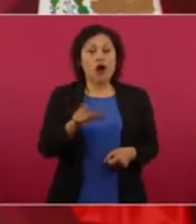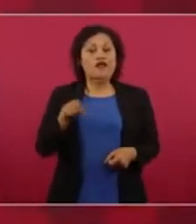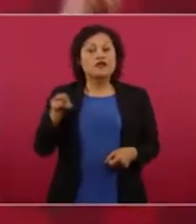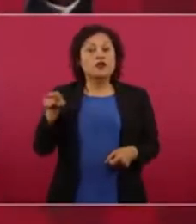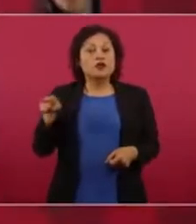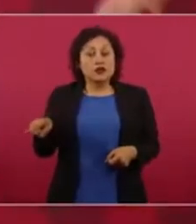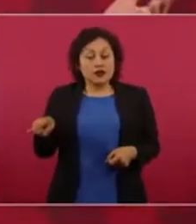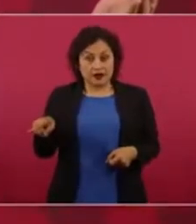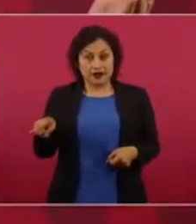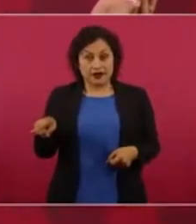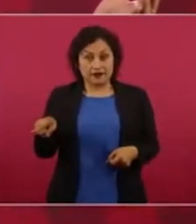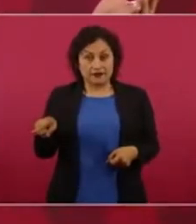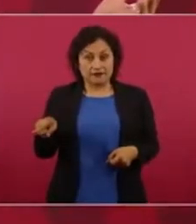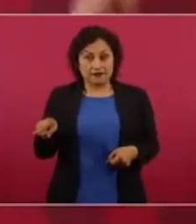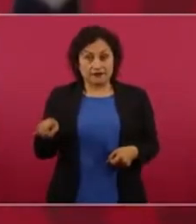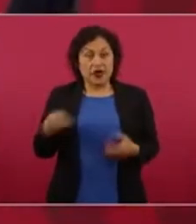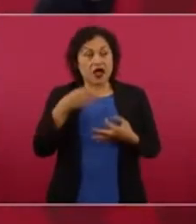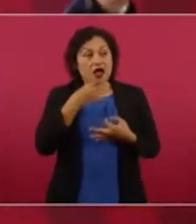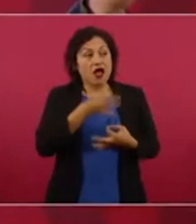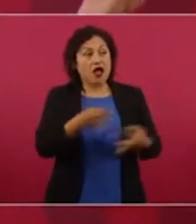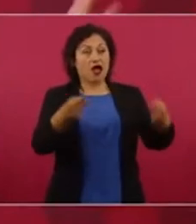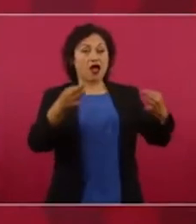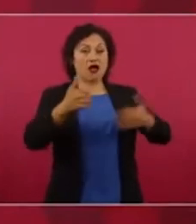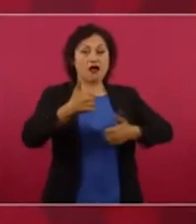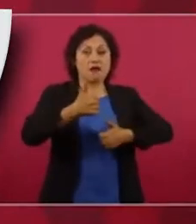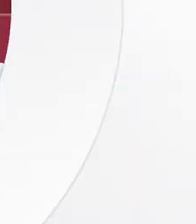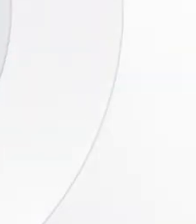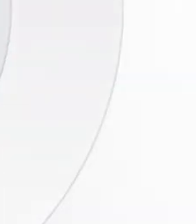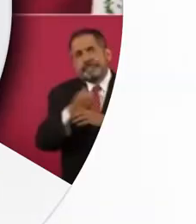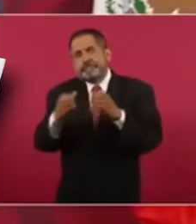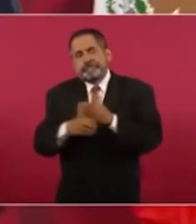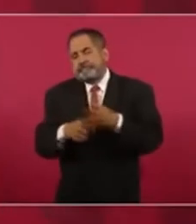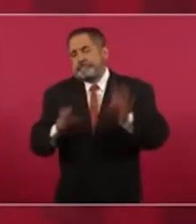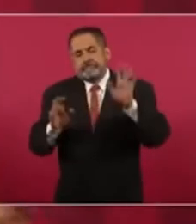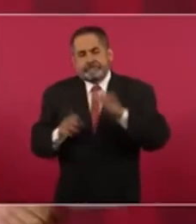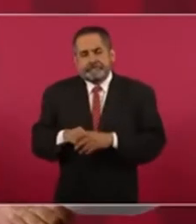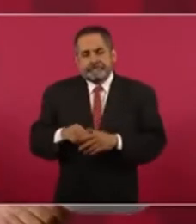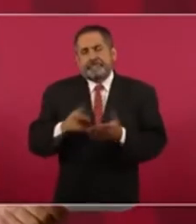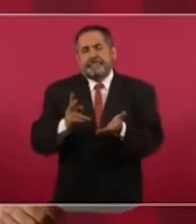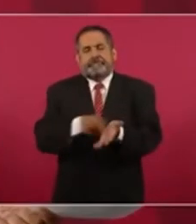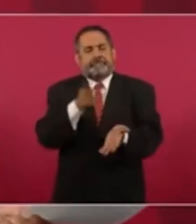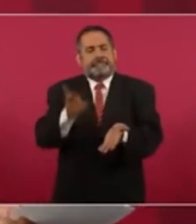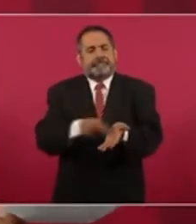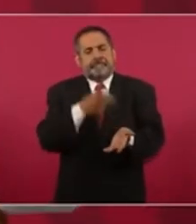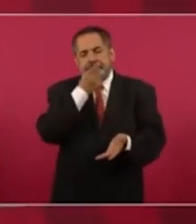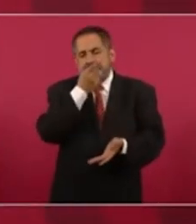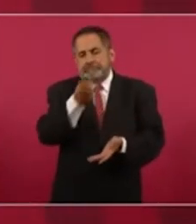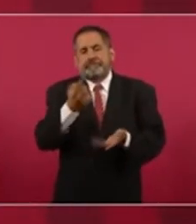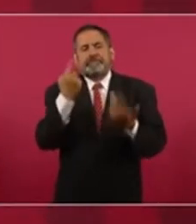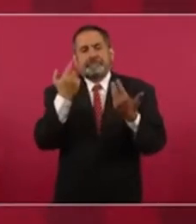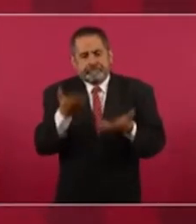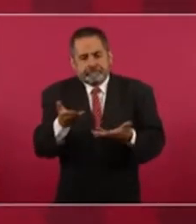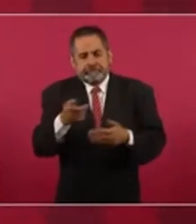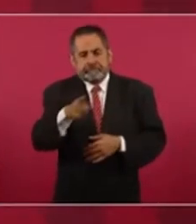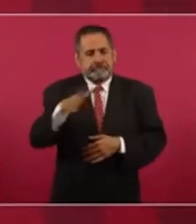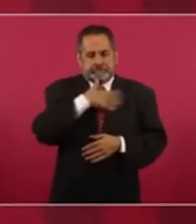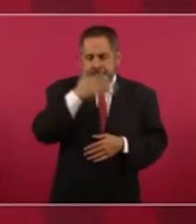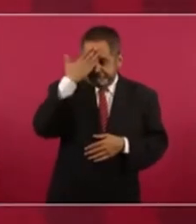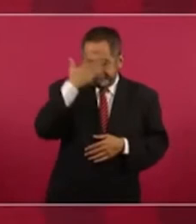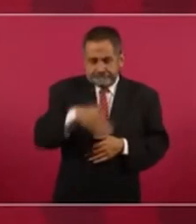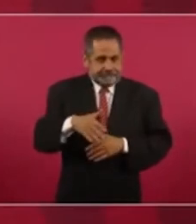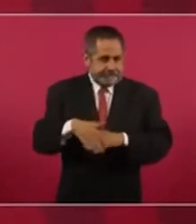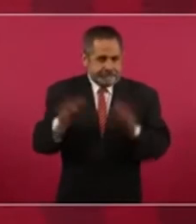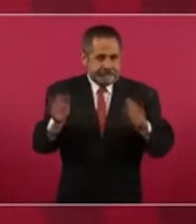por un movimiento democrático opositor ya para que repito lo que ustedes saben